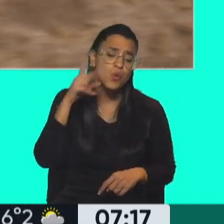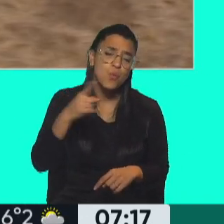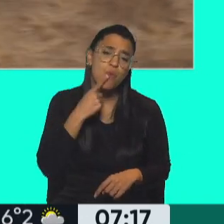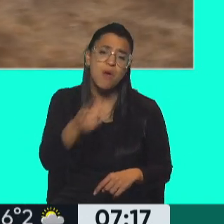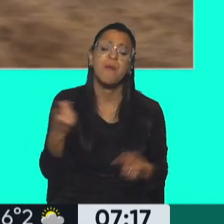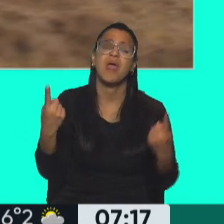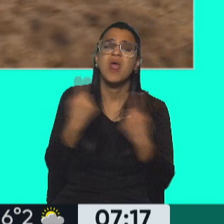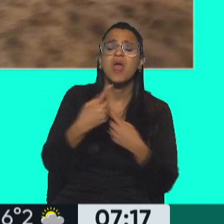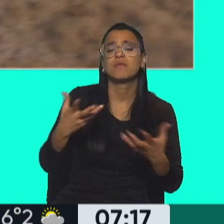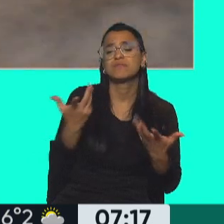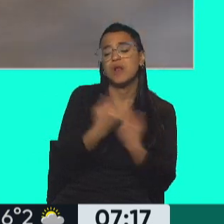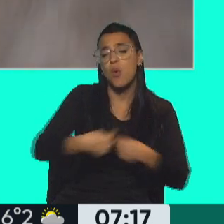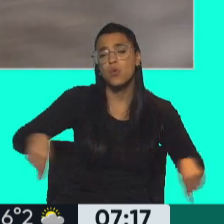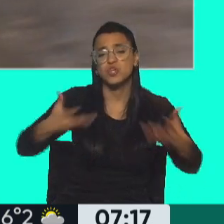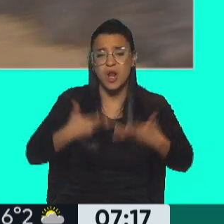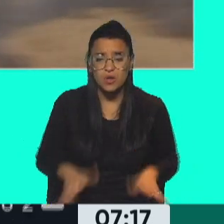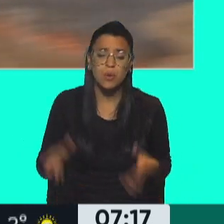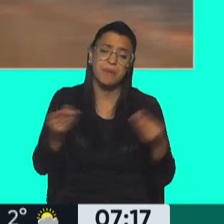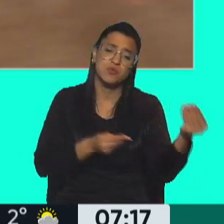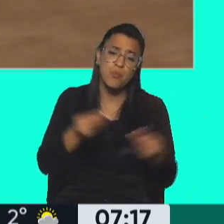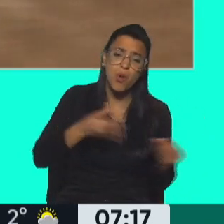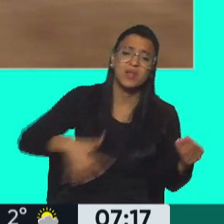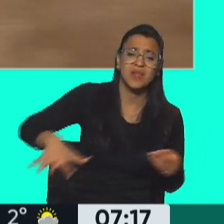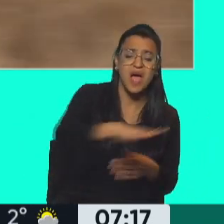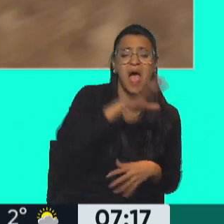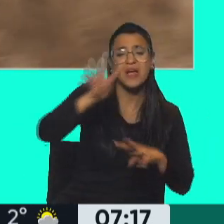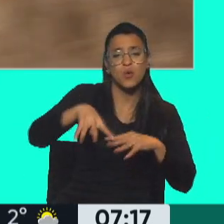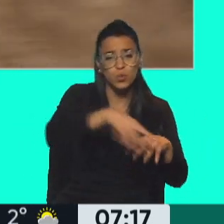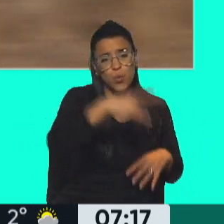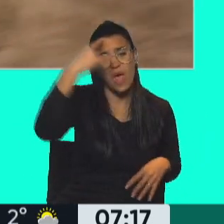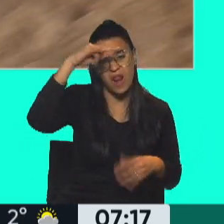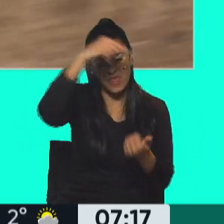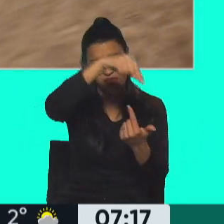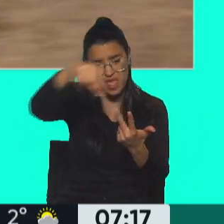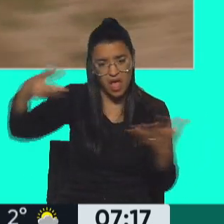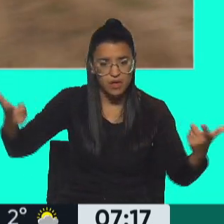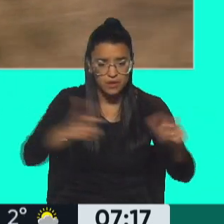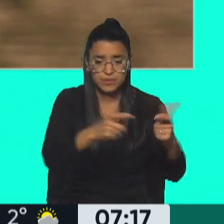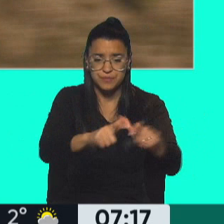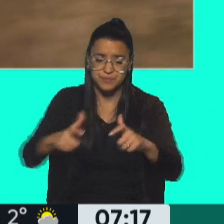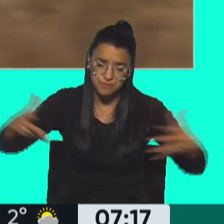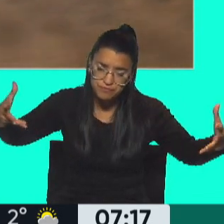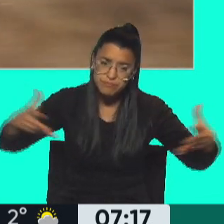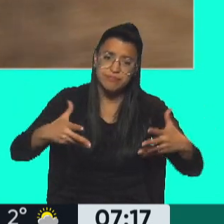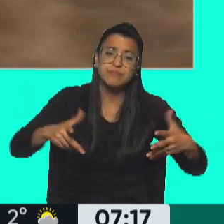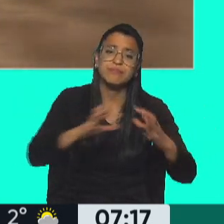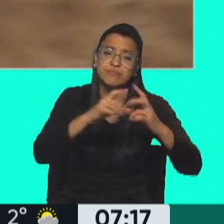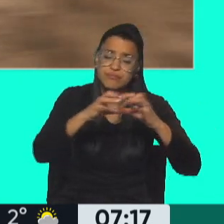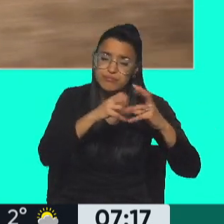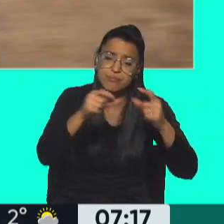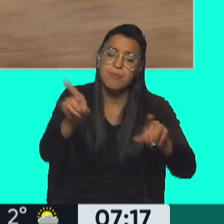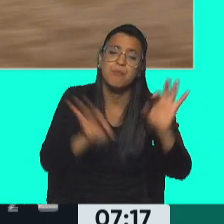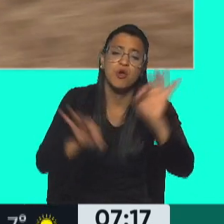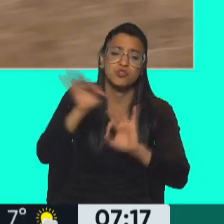de recursos naturales, conservación del ambiente humano, presupuesto y hacienda, agricultura y ganadería y de esta manera tratarán, según se anticipó, el